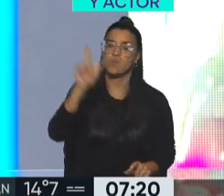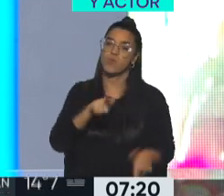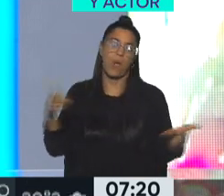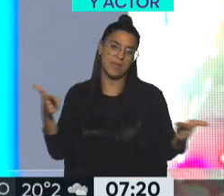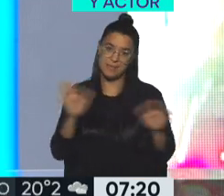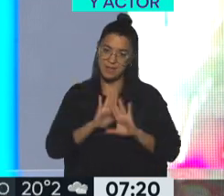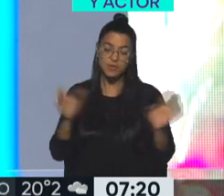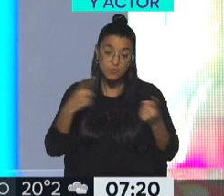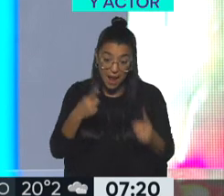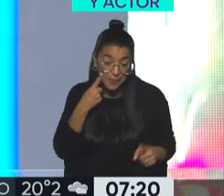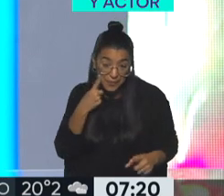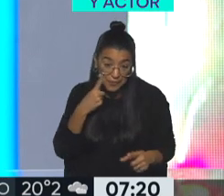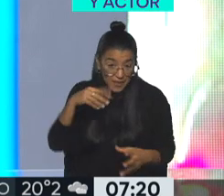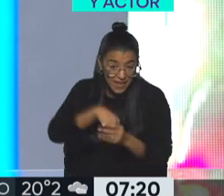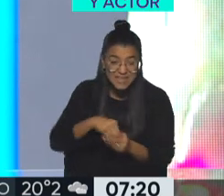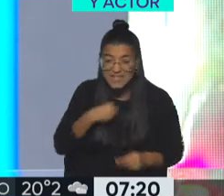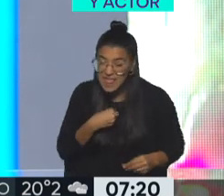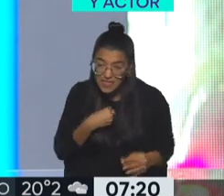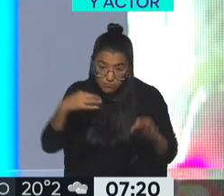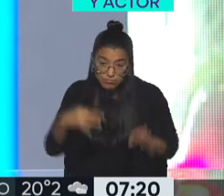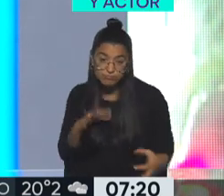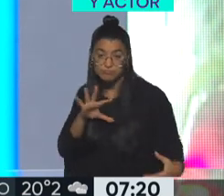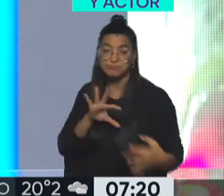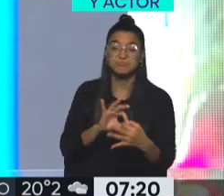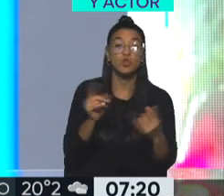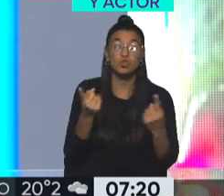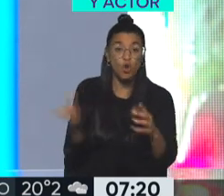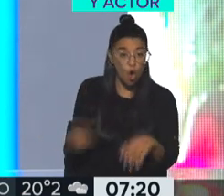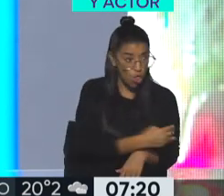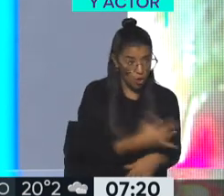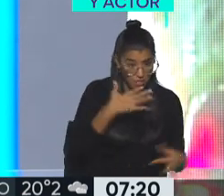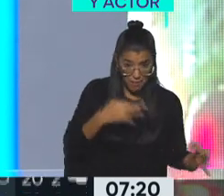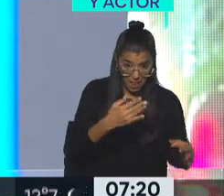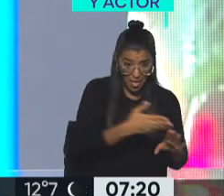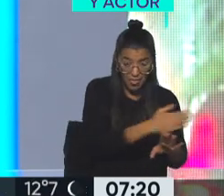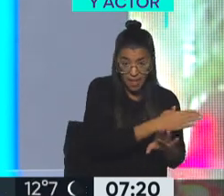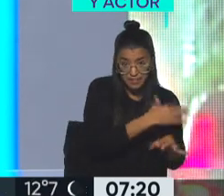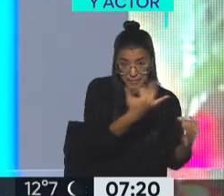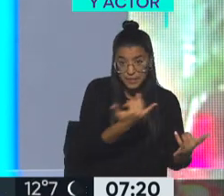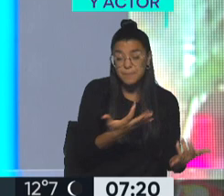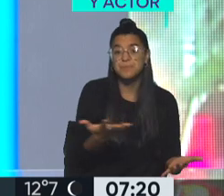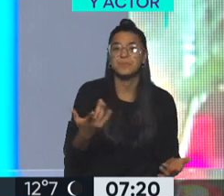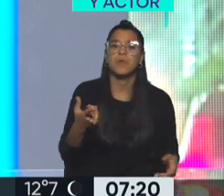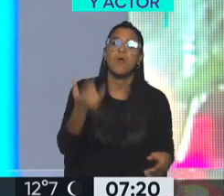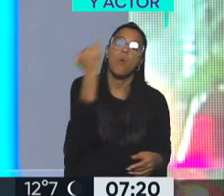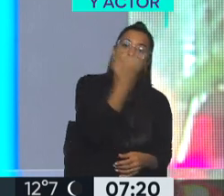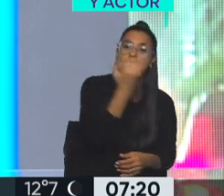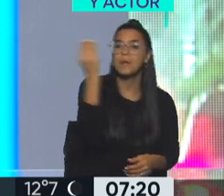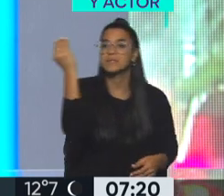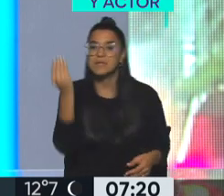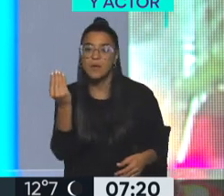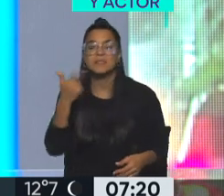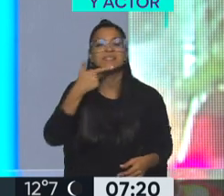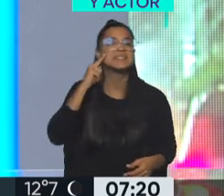realmente vivir y sentir lo que vivieron esas personas, porque está todo basado en hechos reales, todo lo que se vive en esa noche, los jueves y los sábados en Sigue la